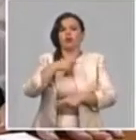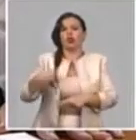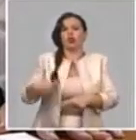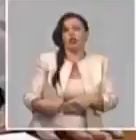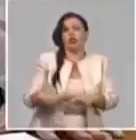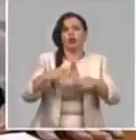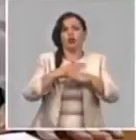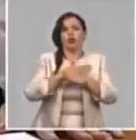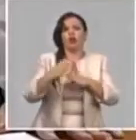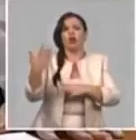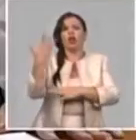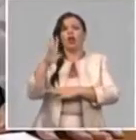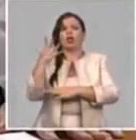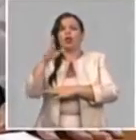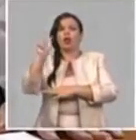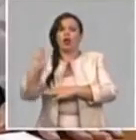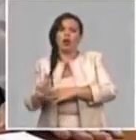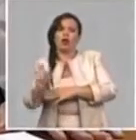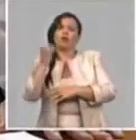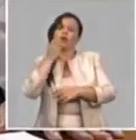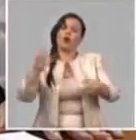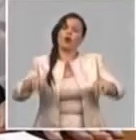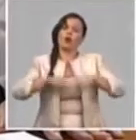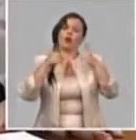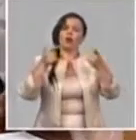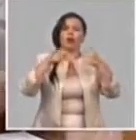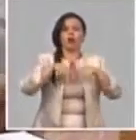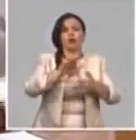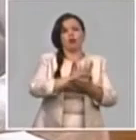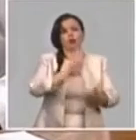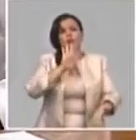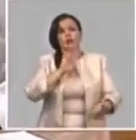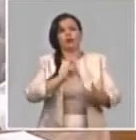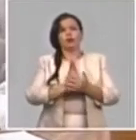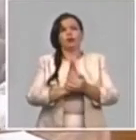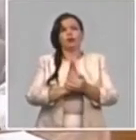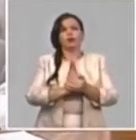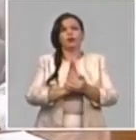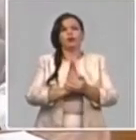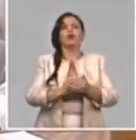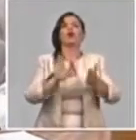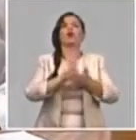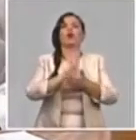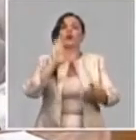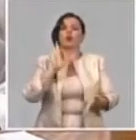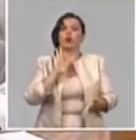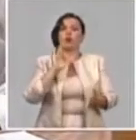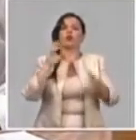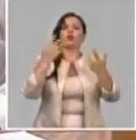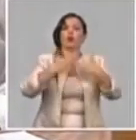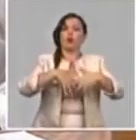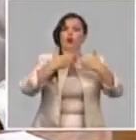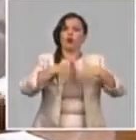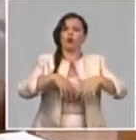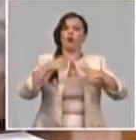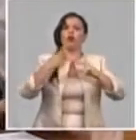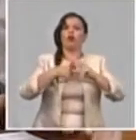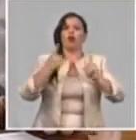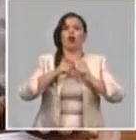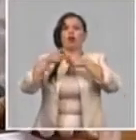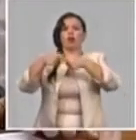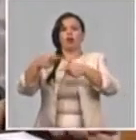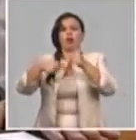el cumplimiento de este compromiso. Los compromisos de producción y entrega de medio abril se comportaron, según lo que explicamos